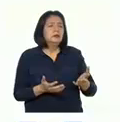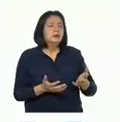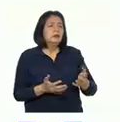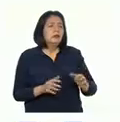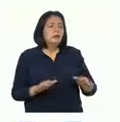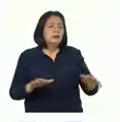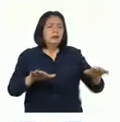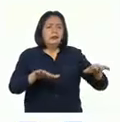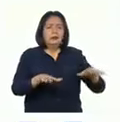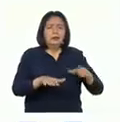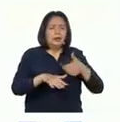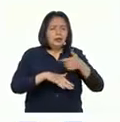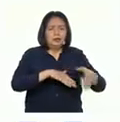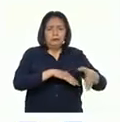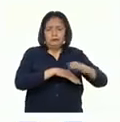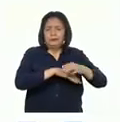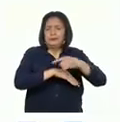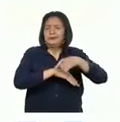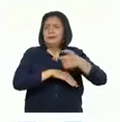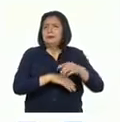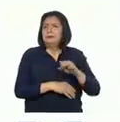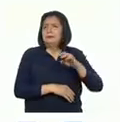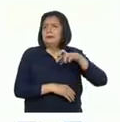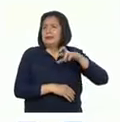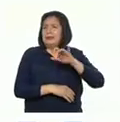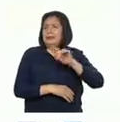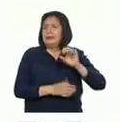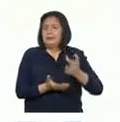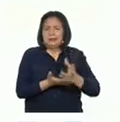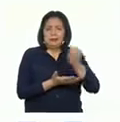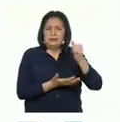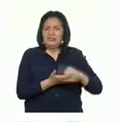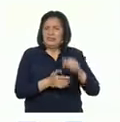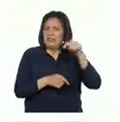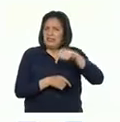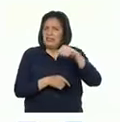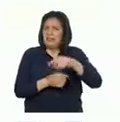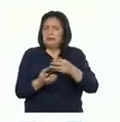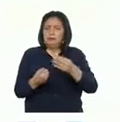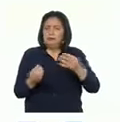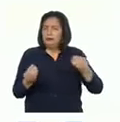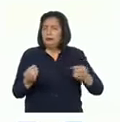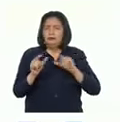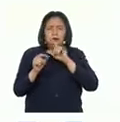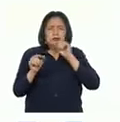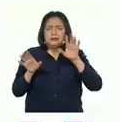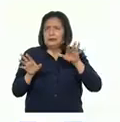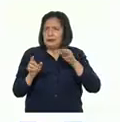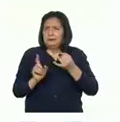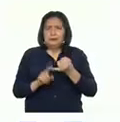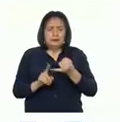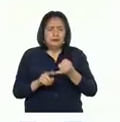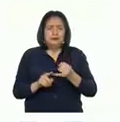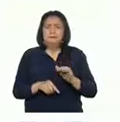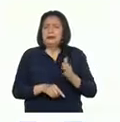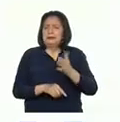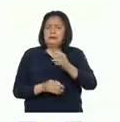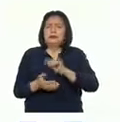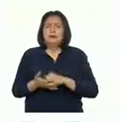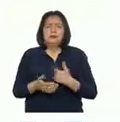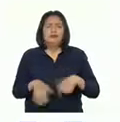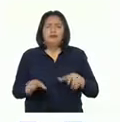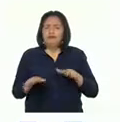bahía de Paracas, en Ica, que alberga diversas especies de aves, peces